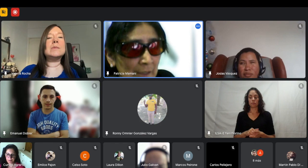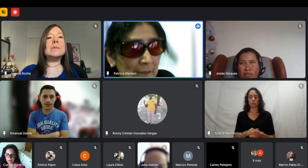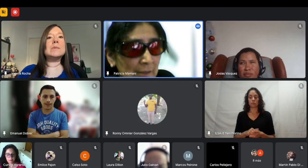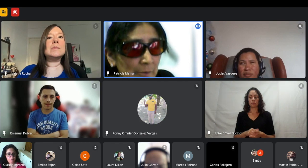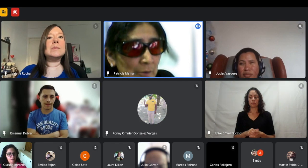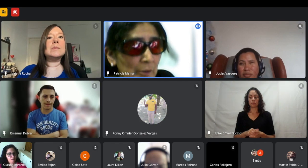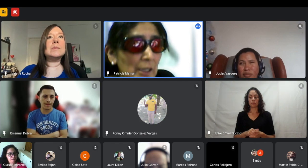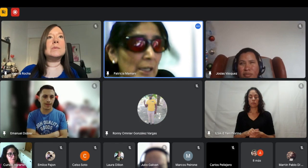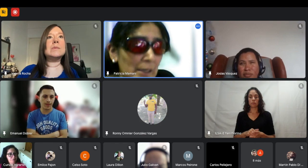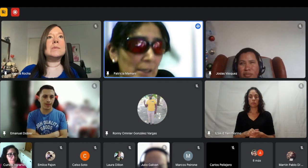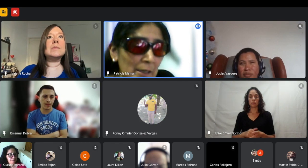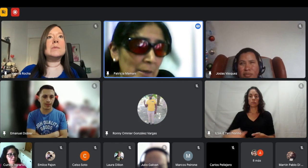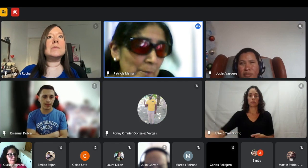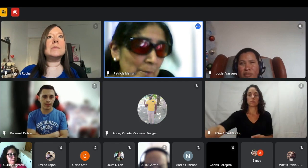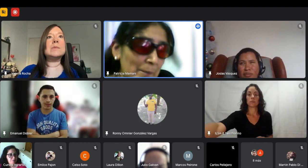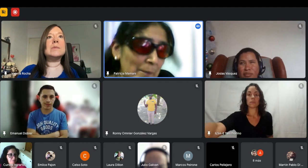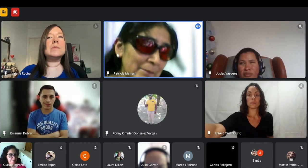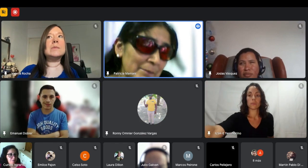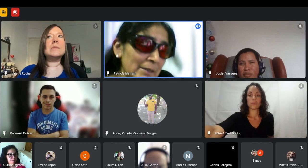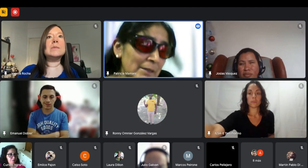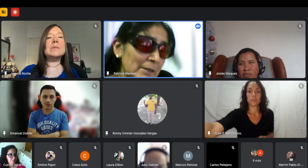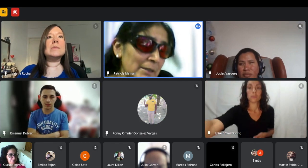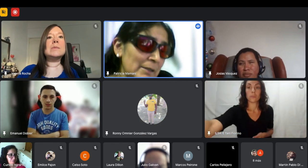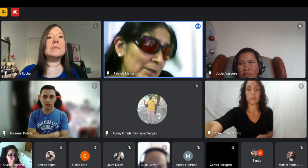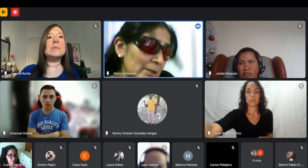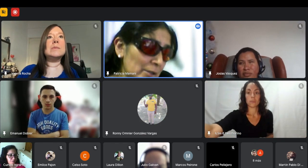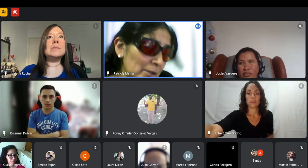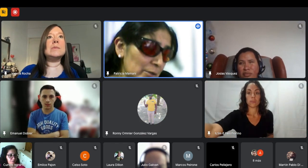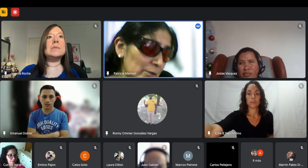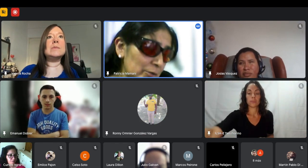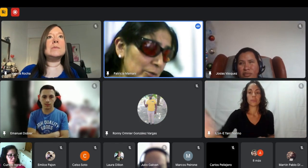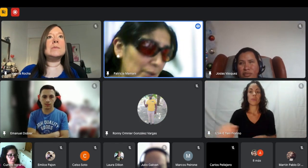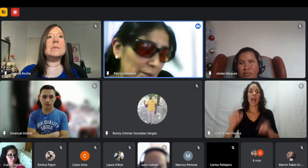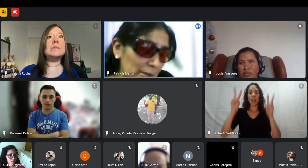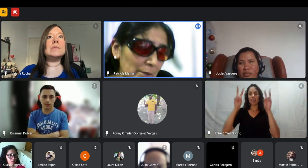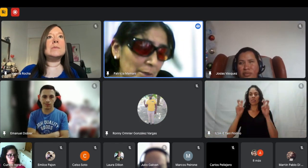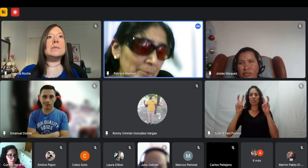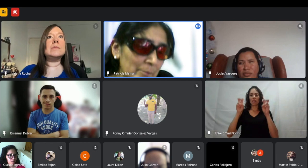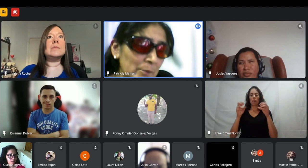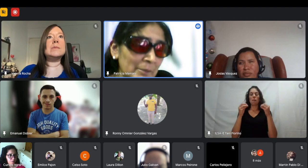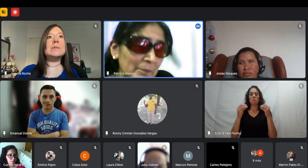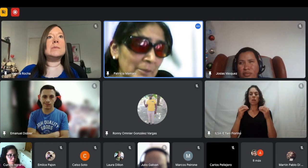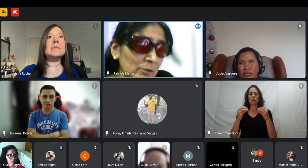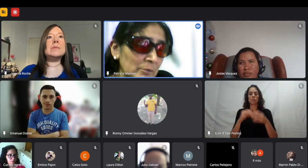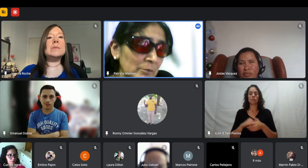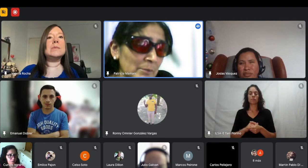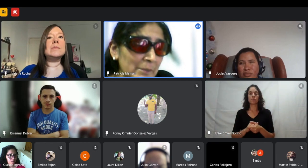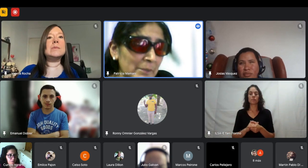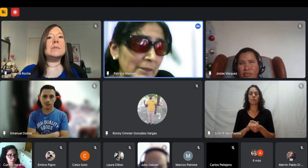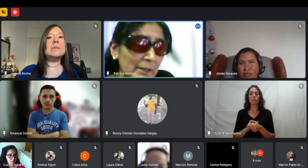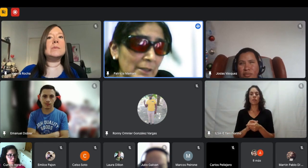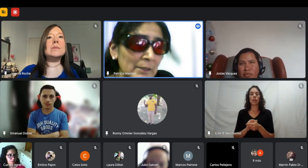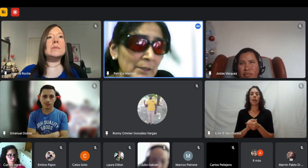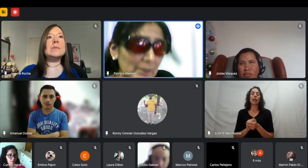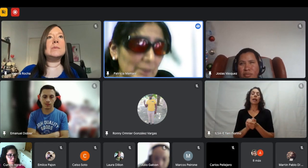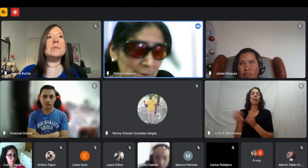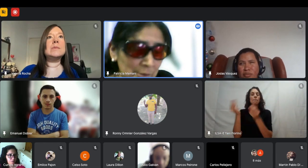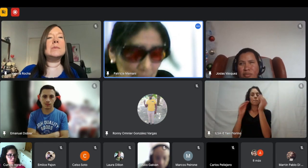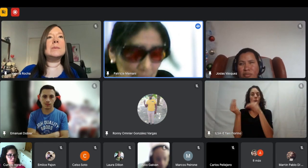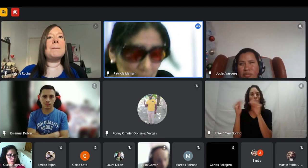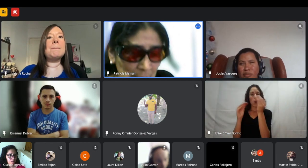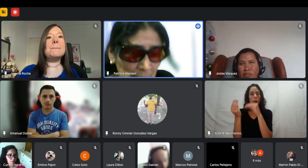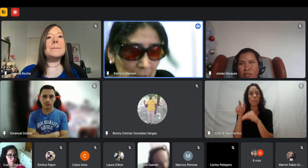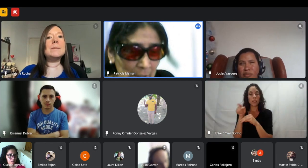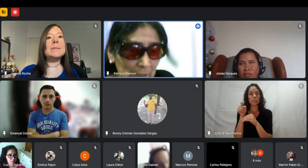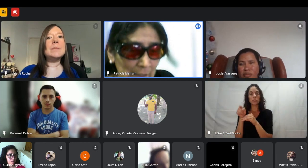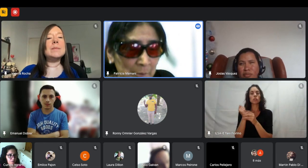así que bueno para el tema de los que estudian programación me parece que también está bueno